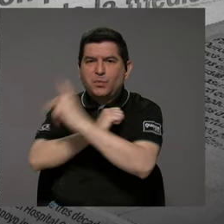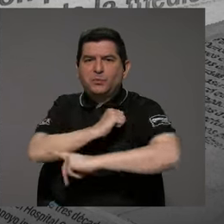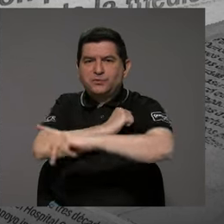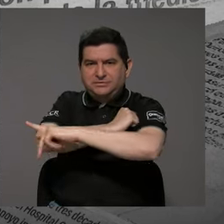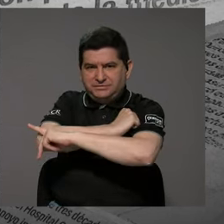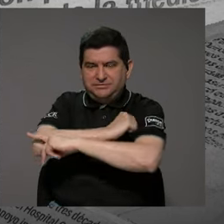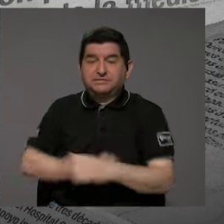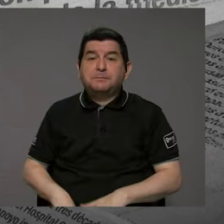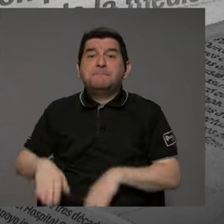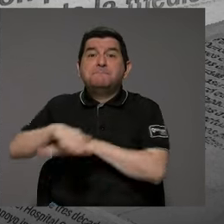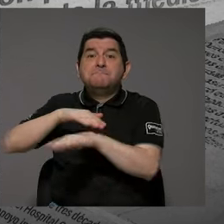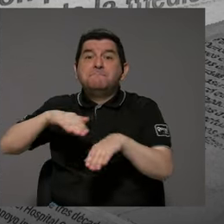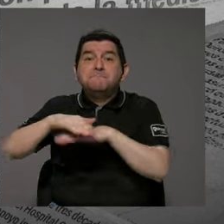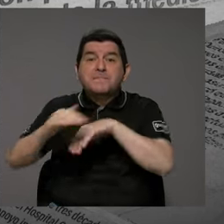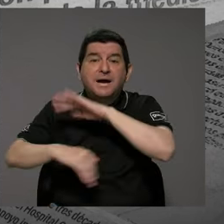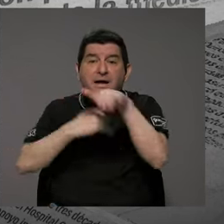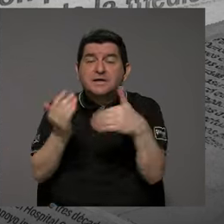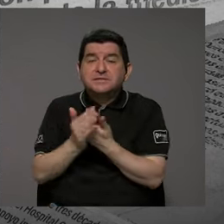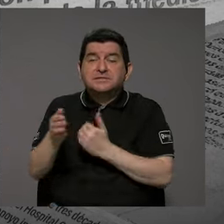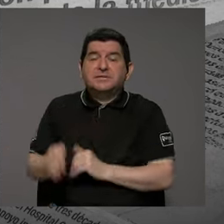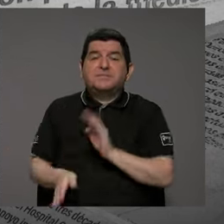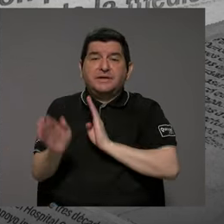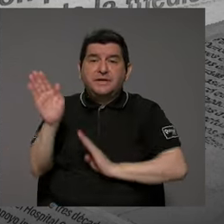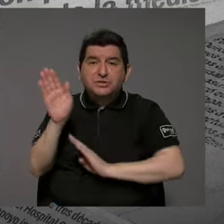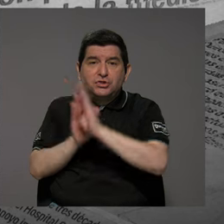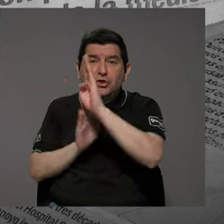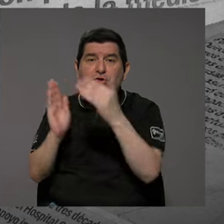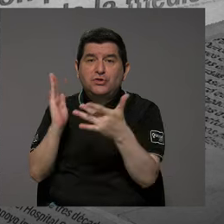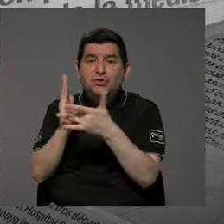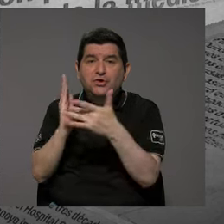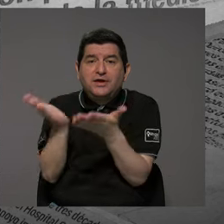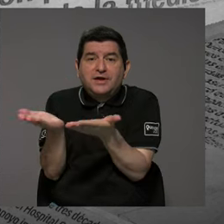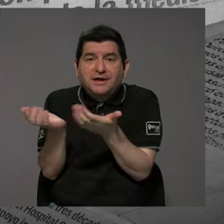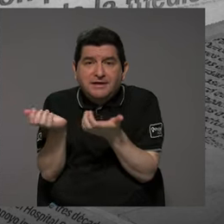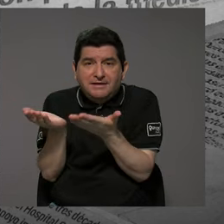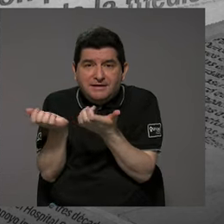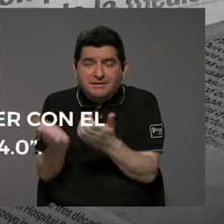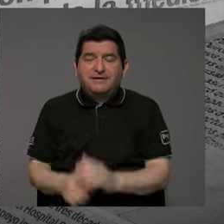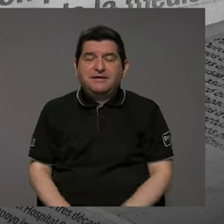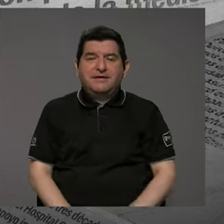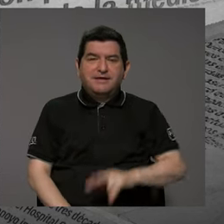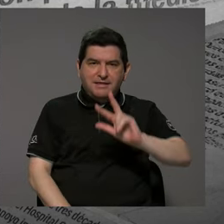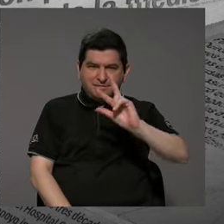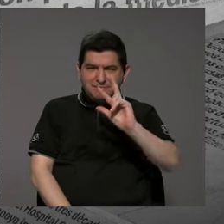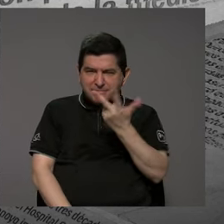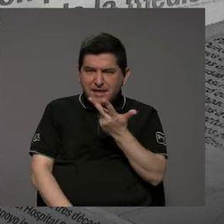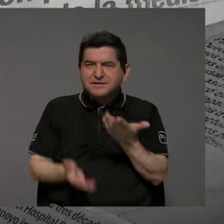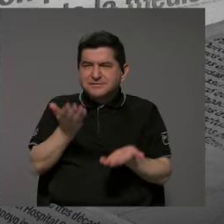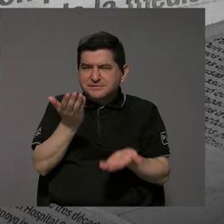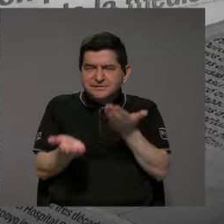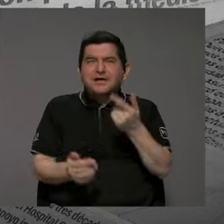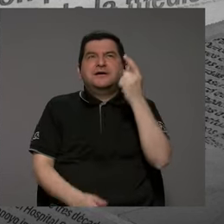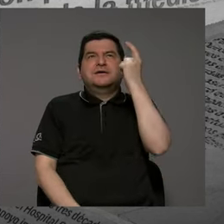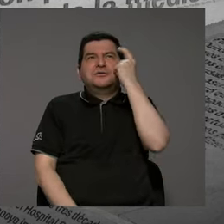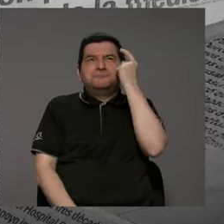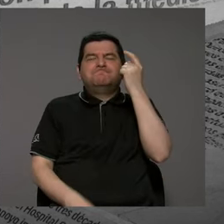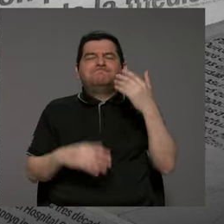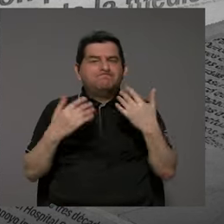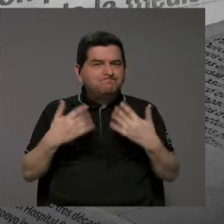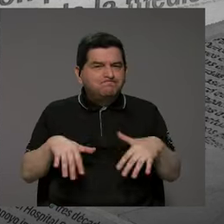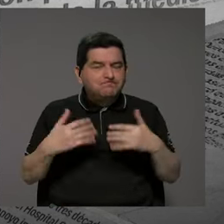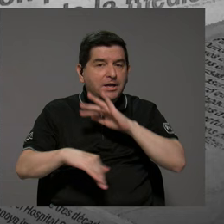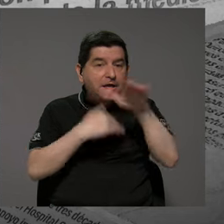nuestro país, que es la base para cualquier desarrollo tecnológico que queramos tener. Y en tercer lugar, creo que tenemos que pensar muchísimo